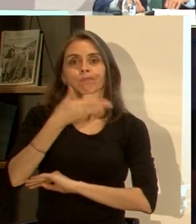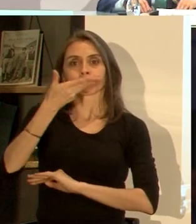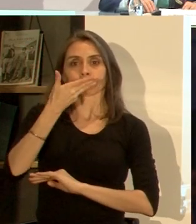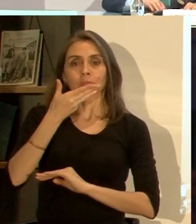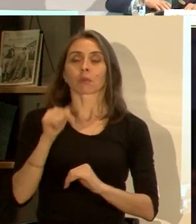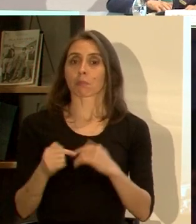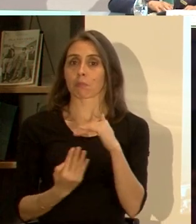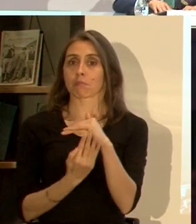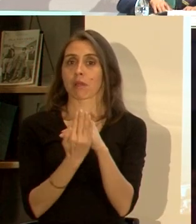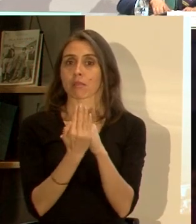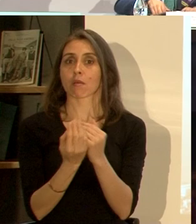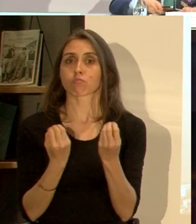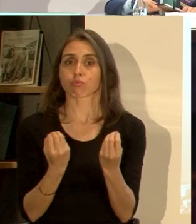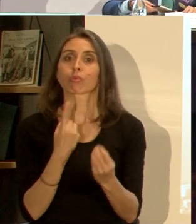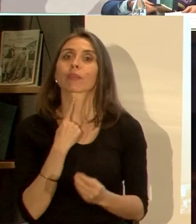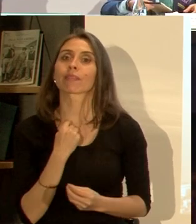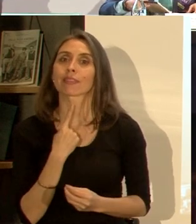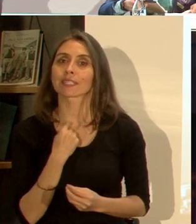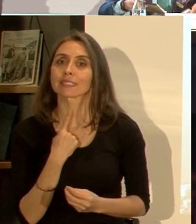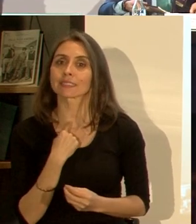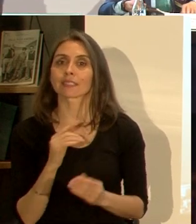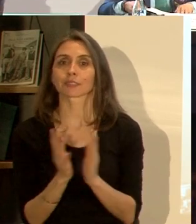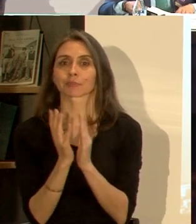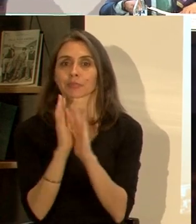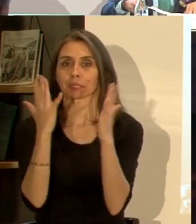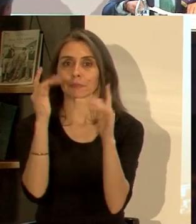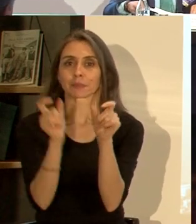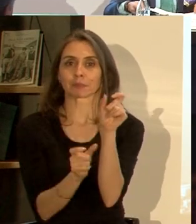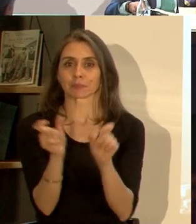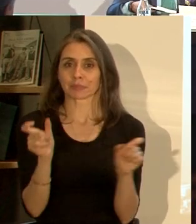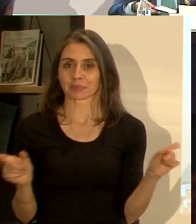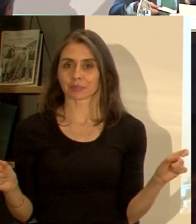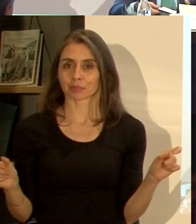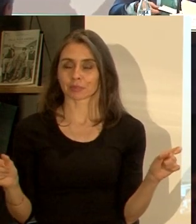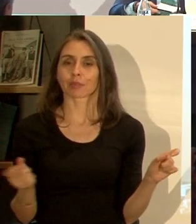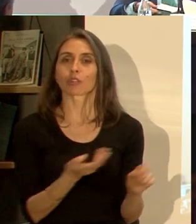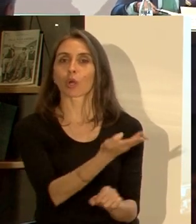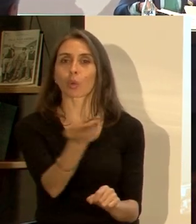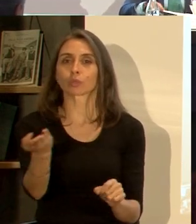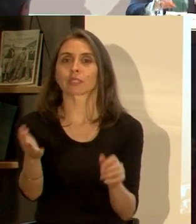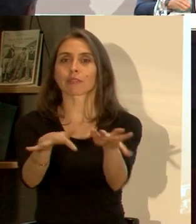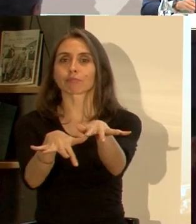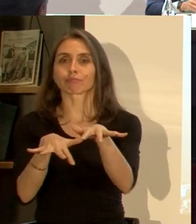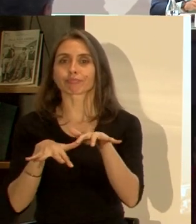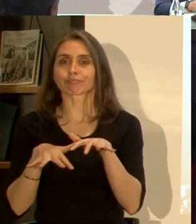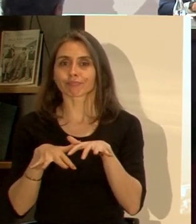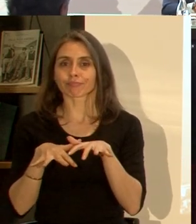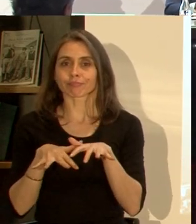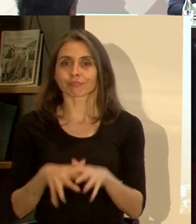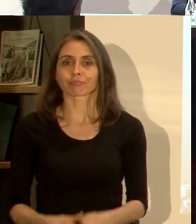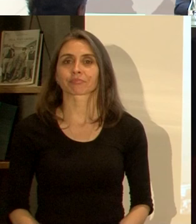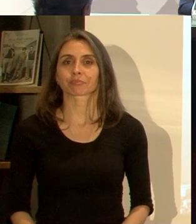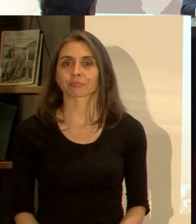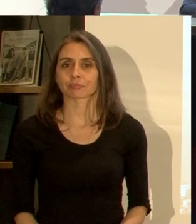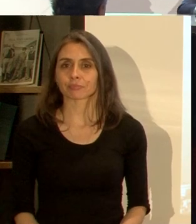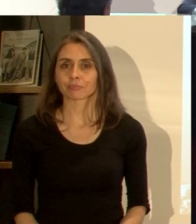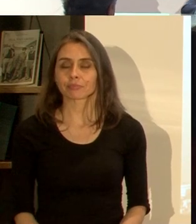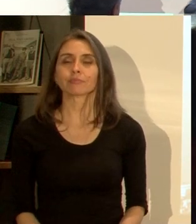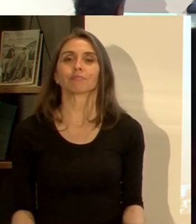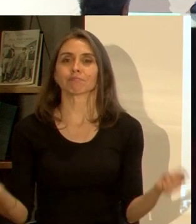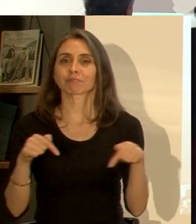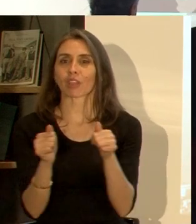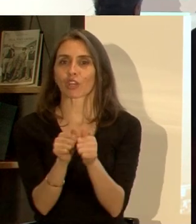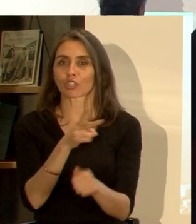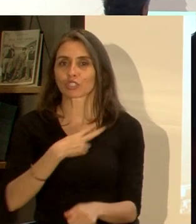ha sido una mañana muy interesante quiero pedir un aplauso para ellos también y para ustedes como público por estar con